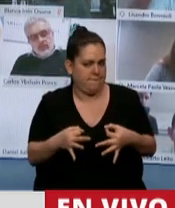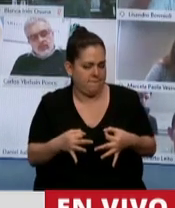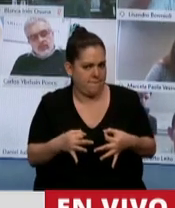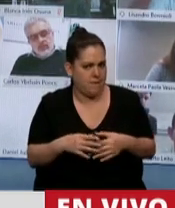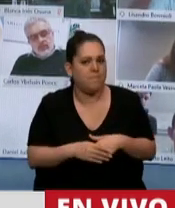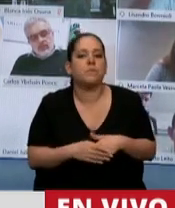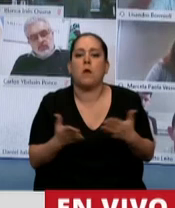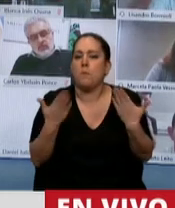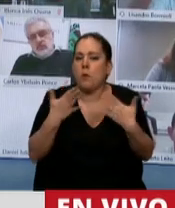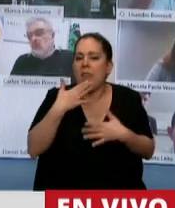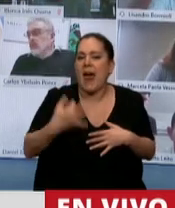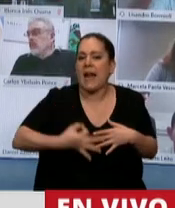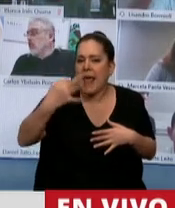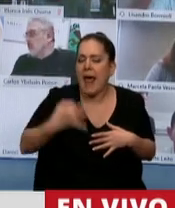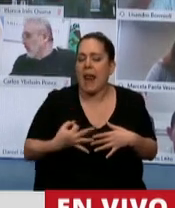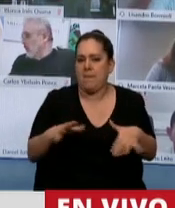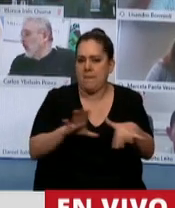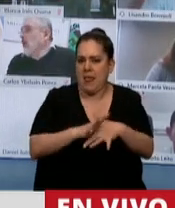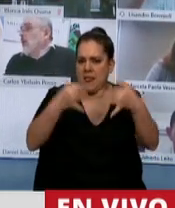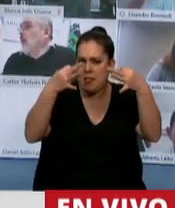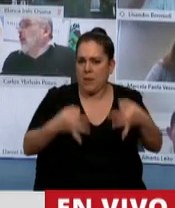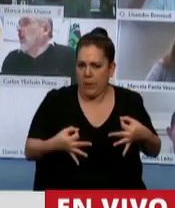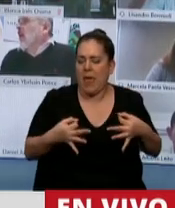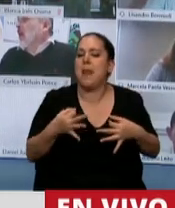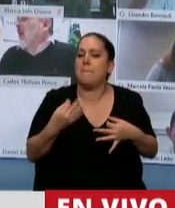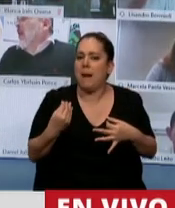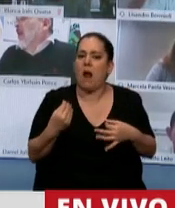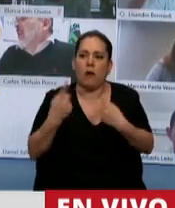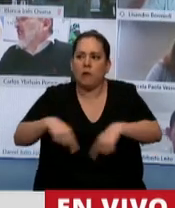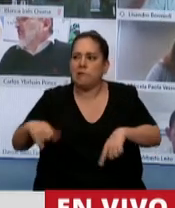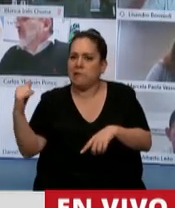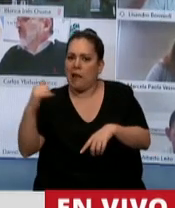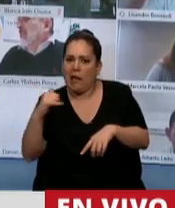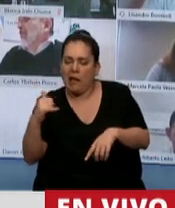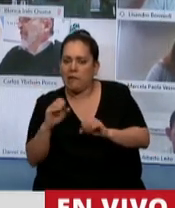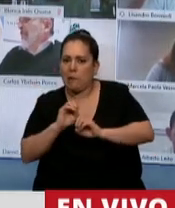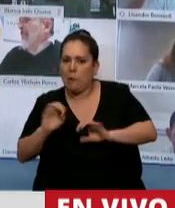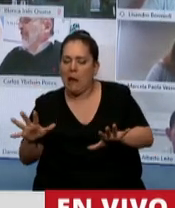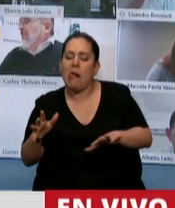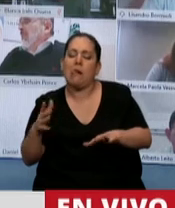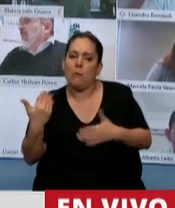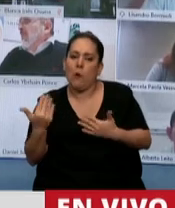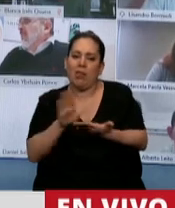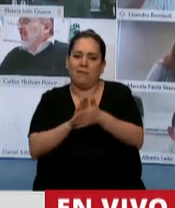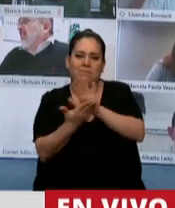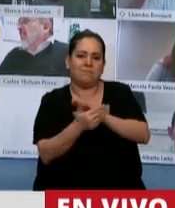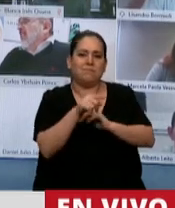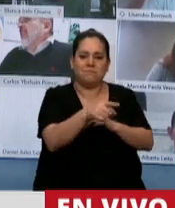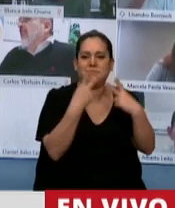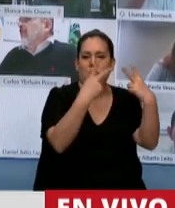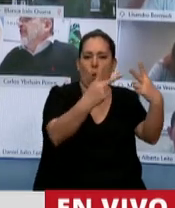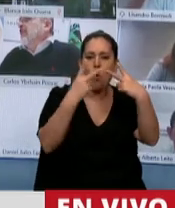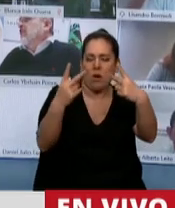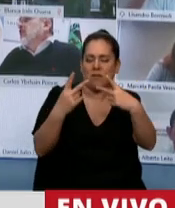aplicación realmente efectiva. Medidas que atenúen los efectos negativos de esta pandemia y distribuyan el peso del